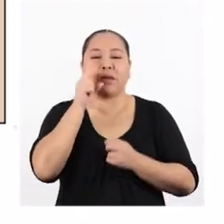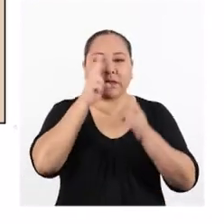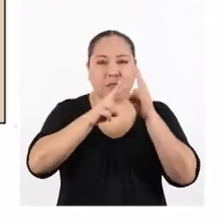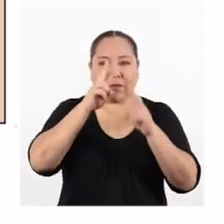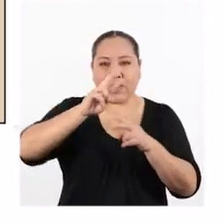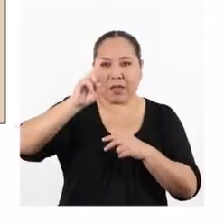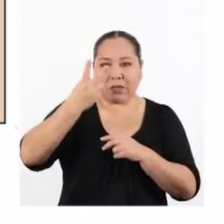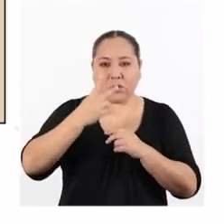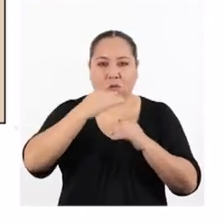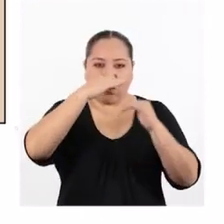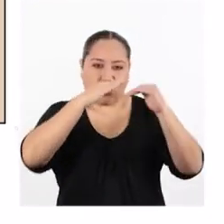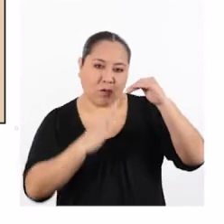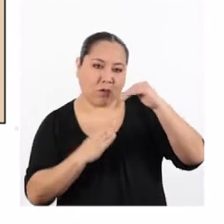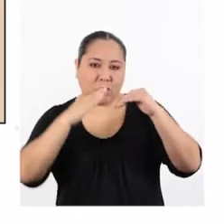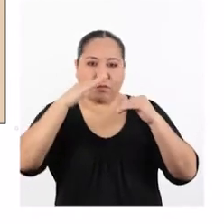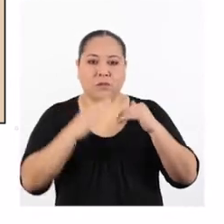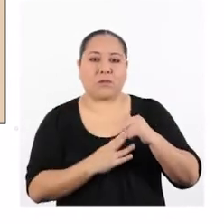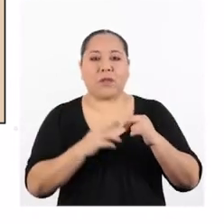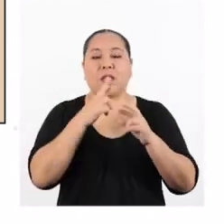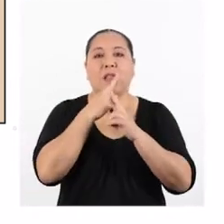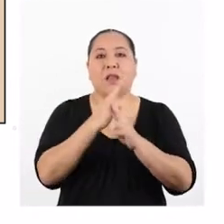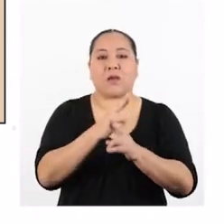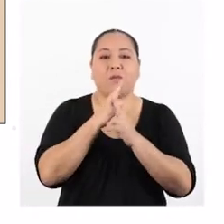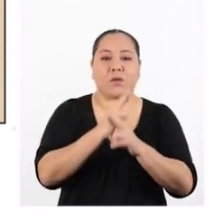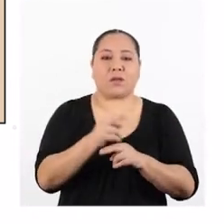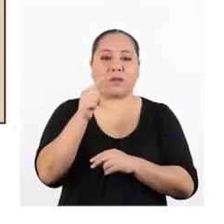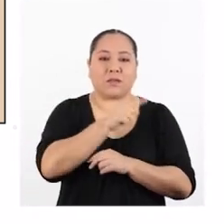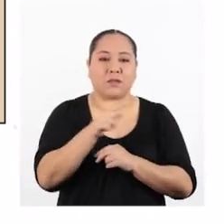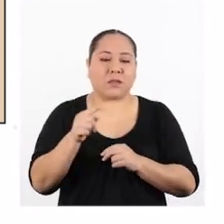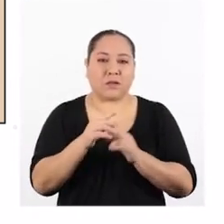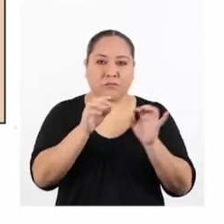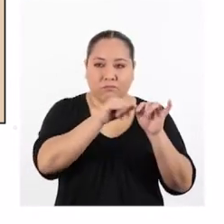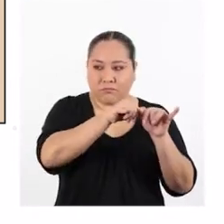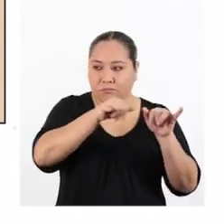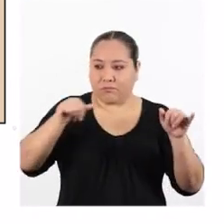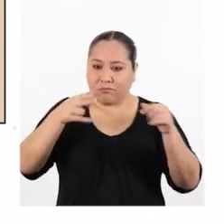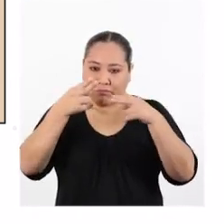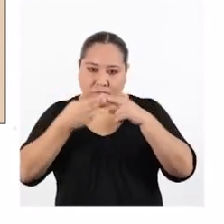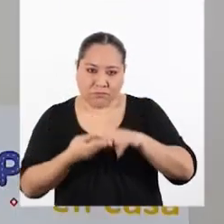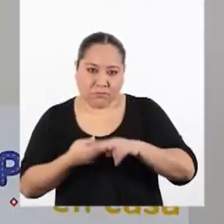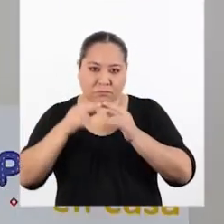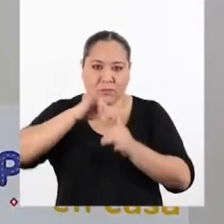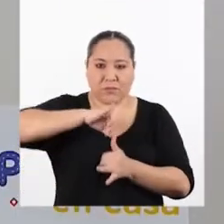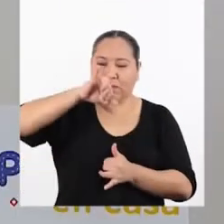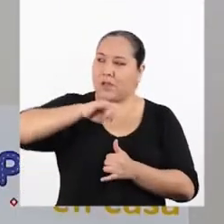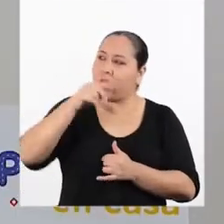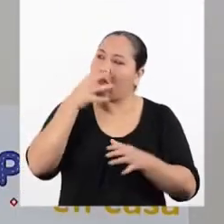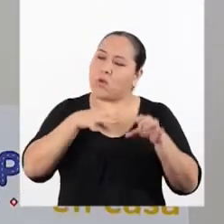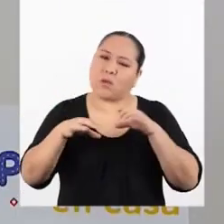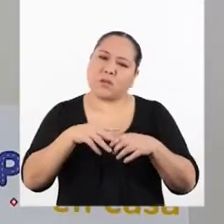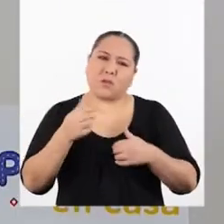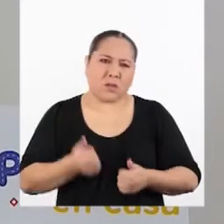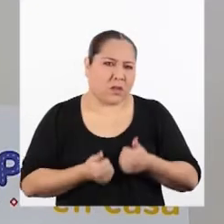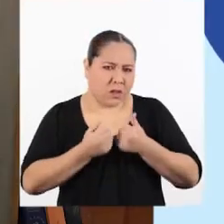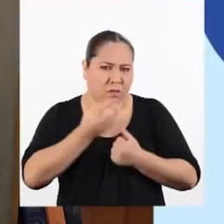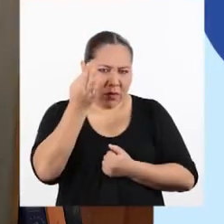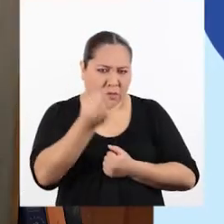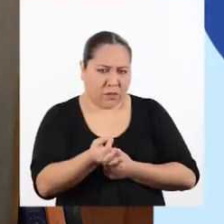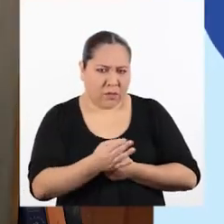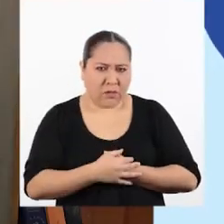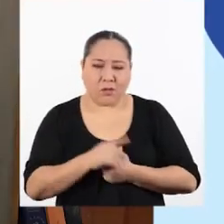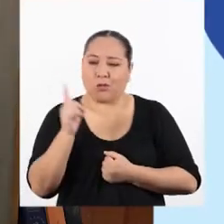la segunda posición y el resultado de que se desplace una altura. ¿Lo hacemos en la vida real, profesor?